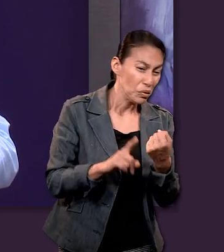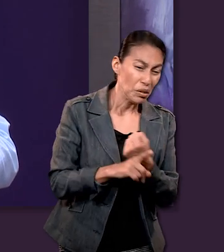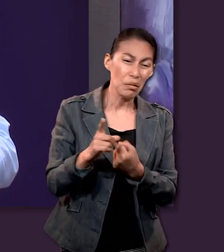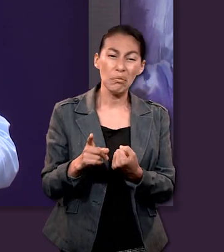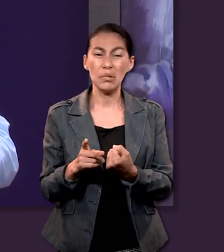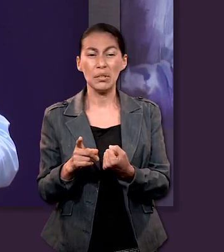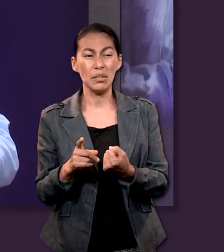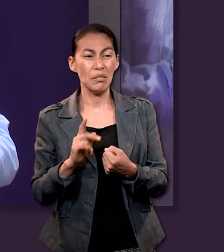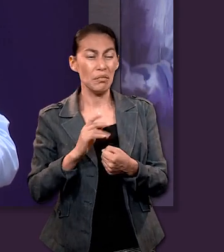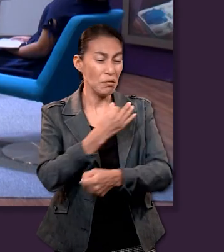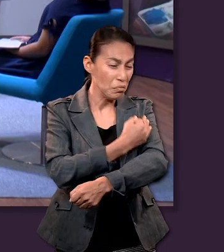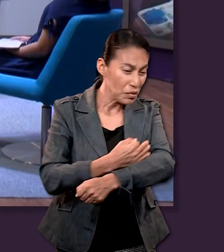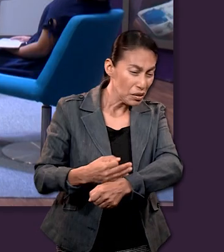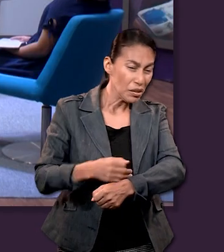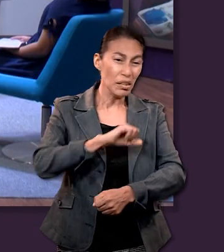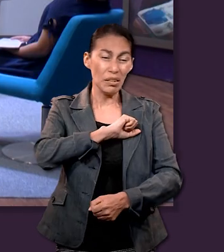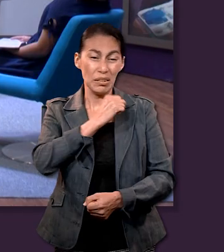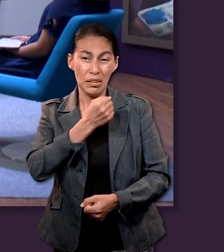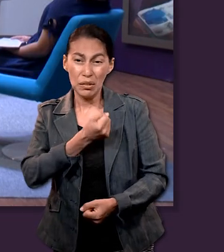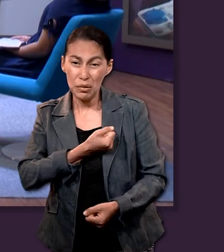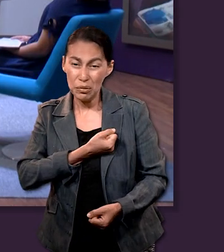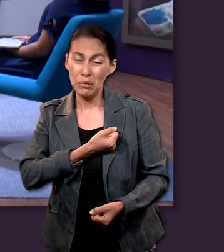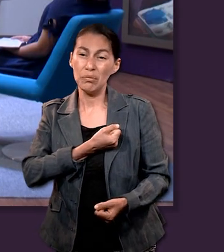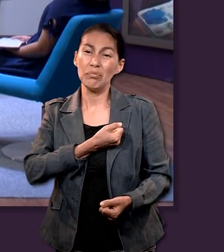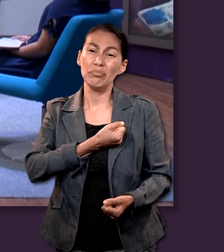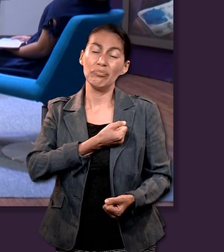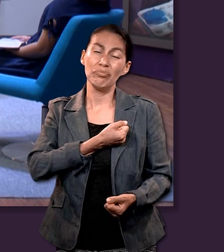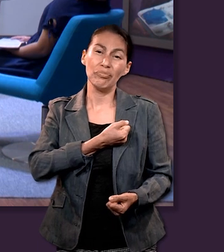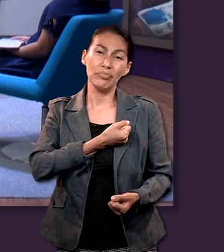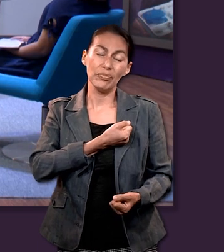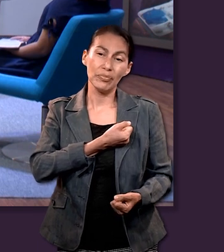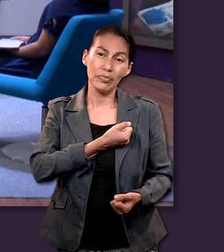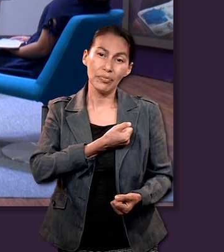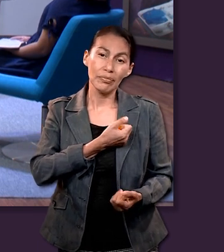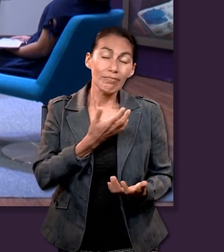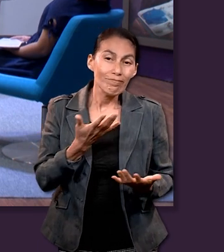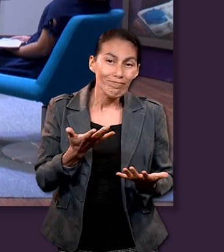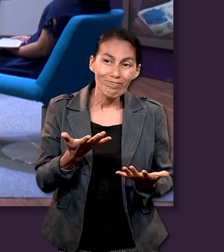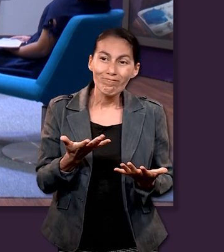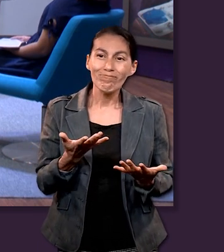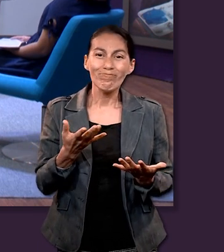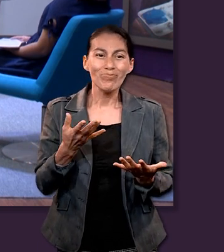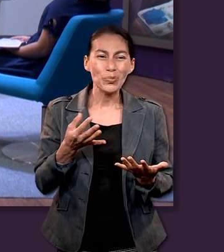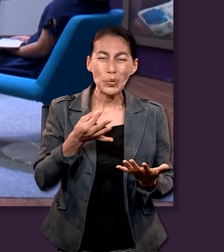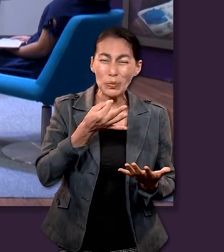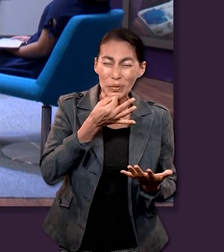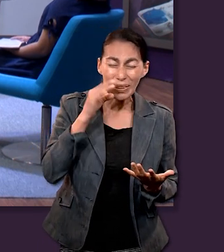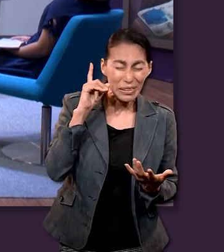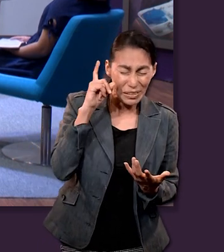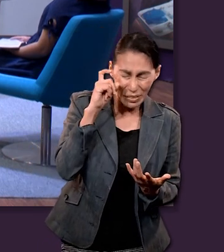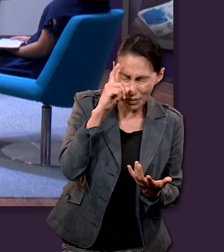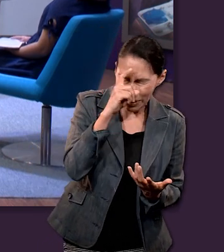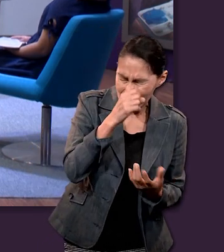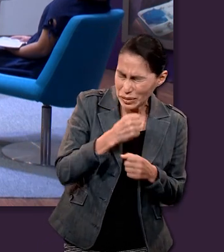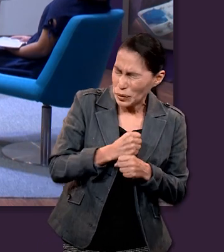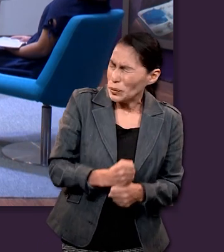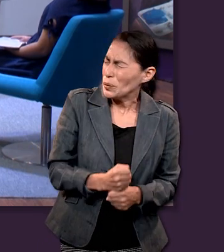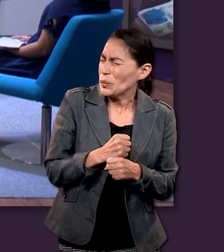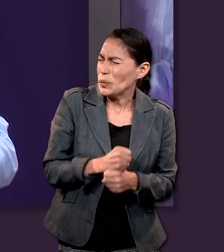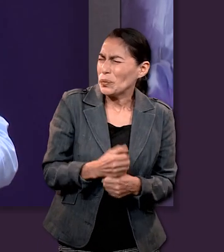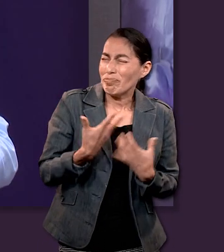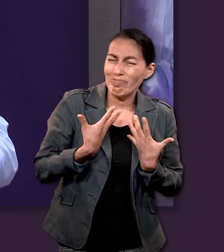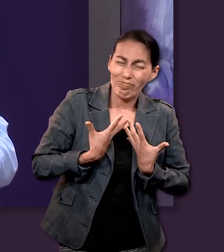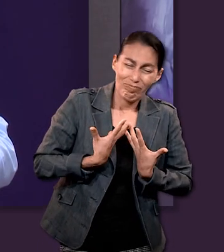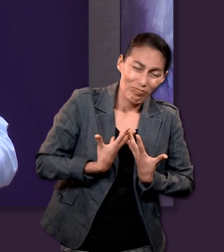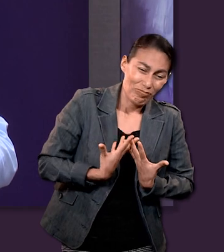y en estos momentos podemos preguntarnos ¿no? este ¿dónde está escondido